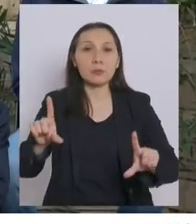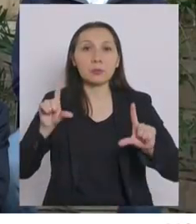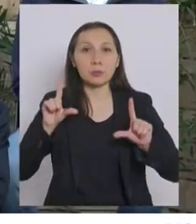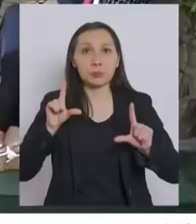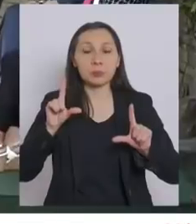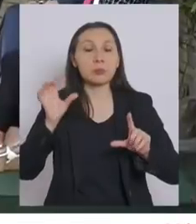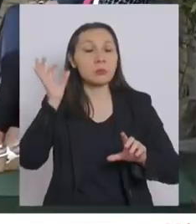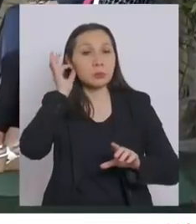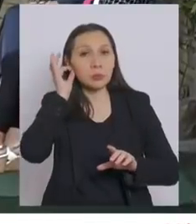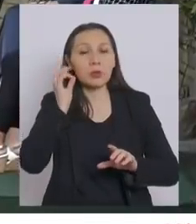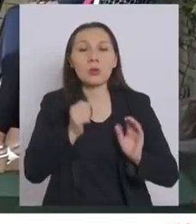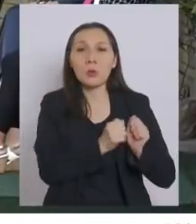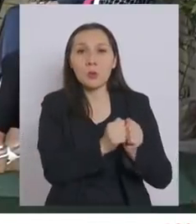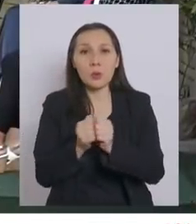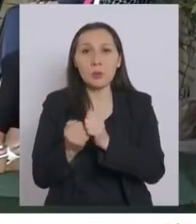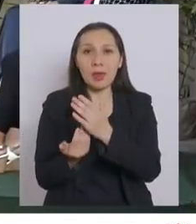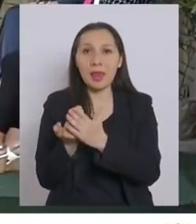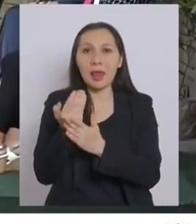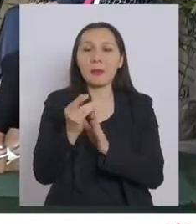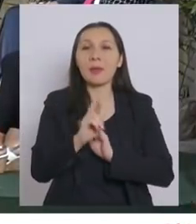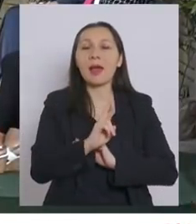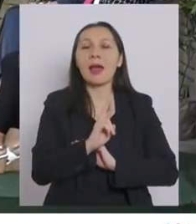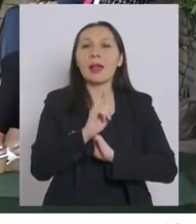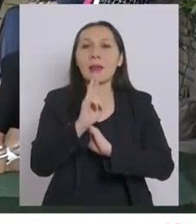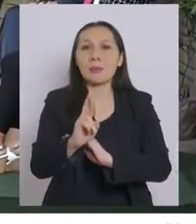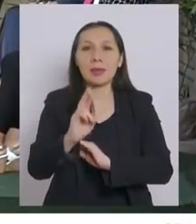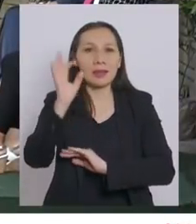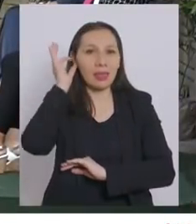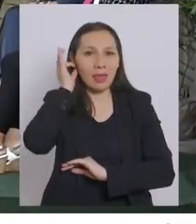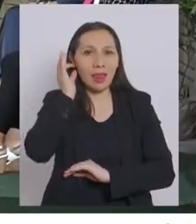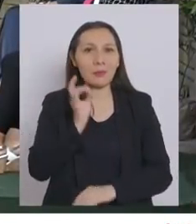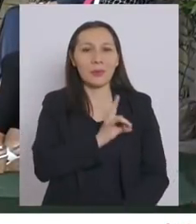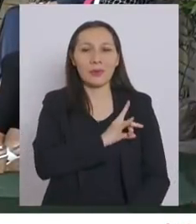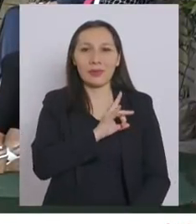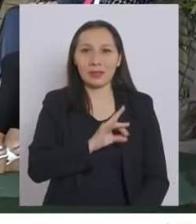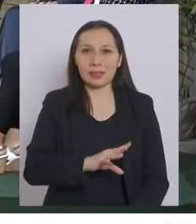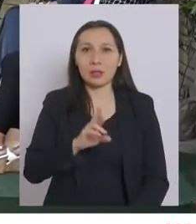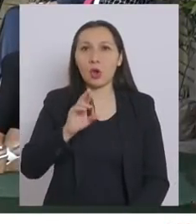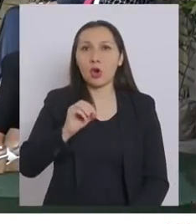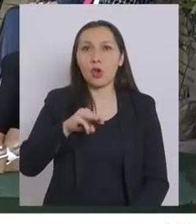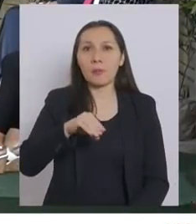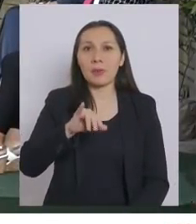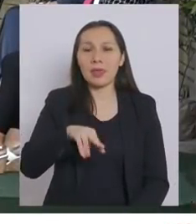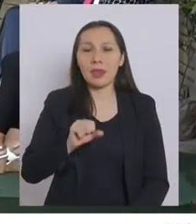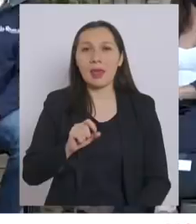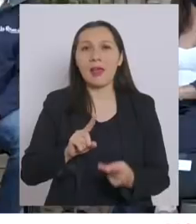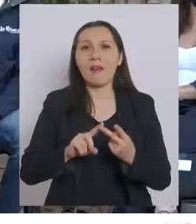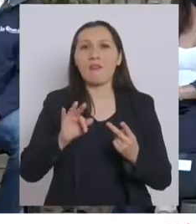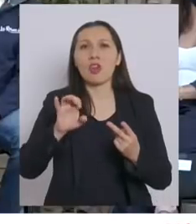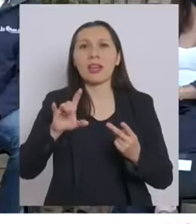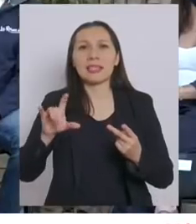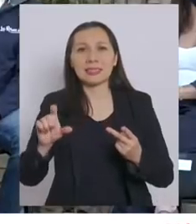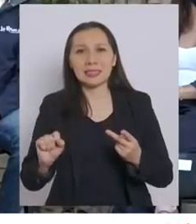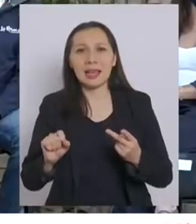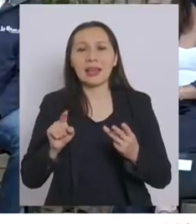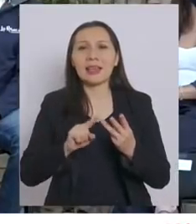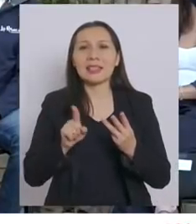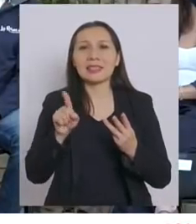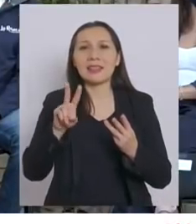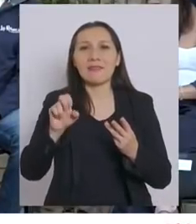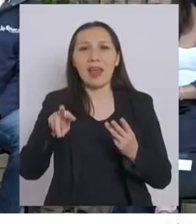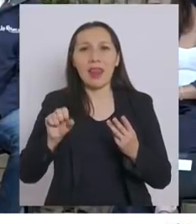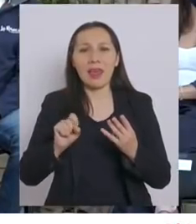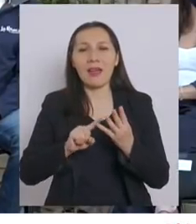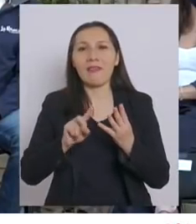que esta mañana nos acompañan en representación de las mujeres de Chile, Romina, Florencia, Silvana, Verónica y